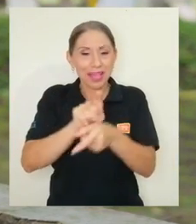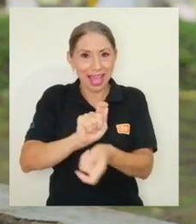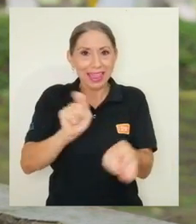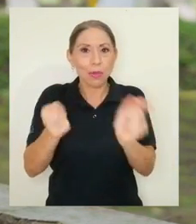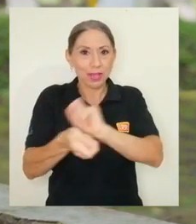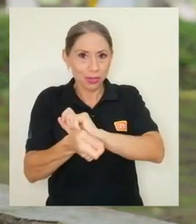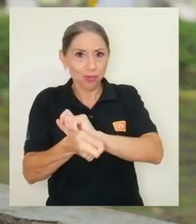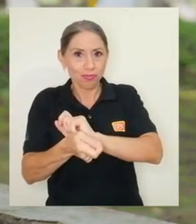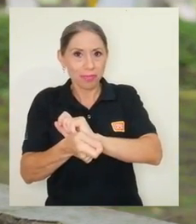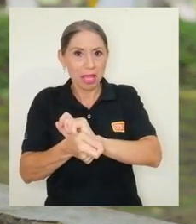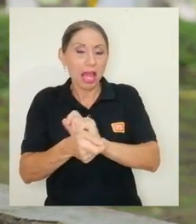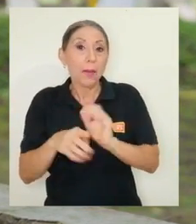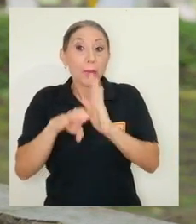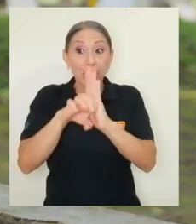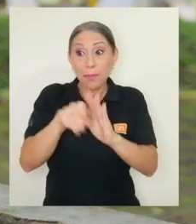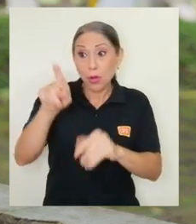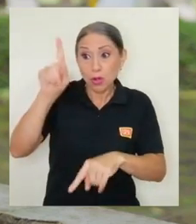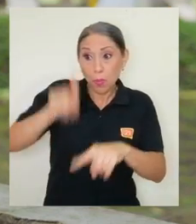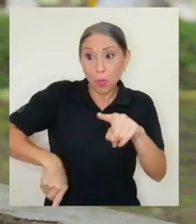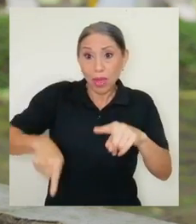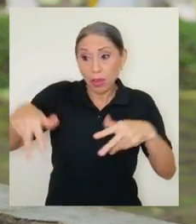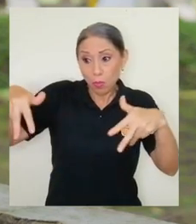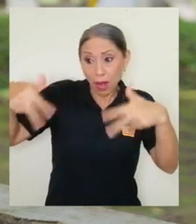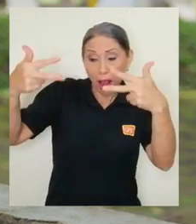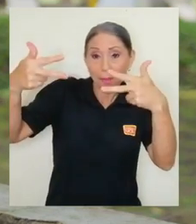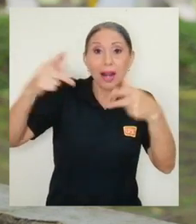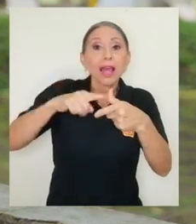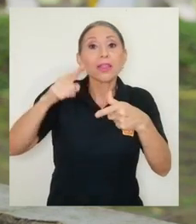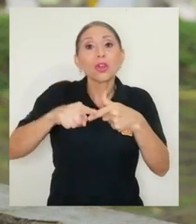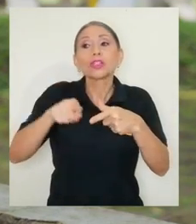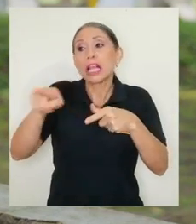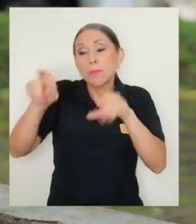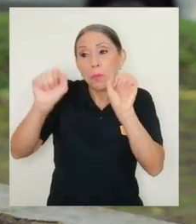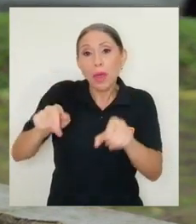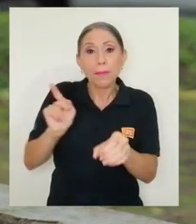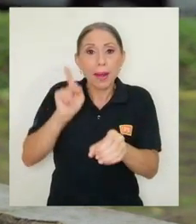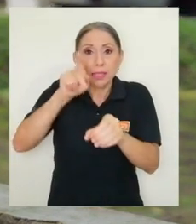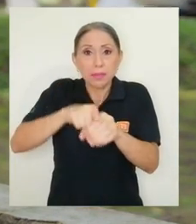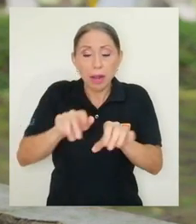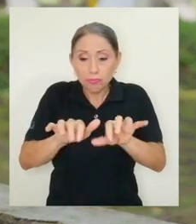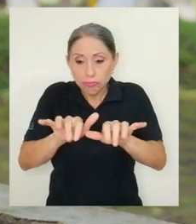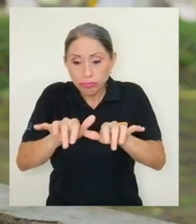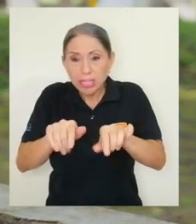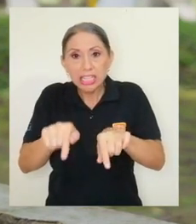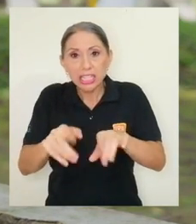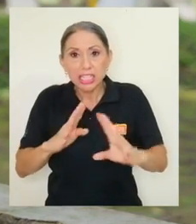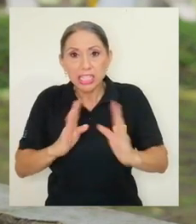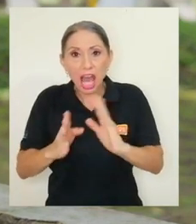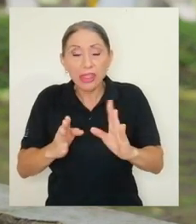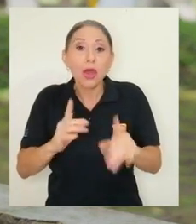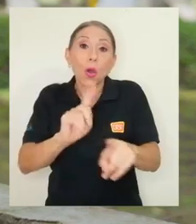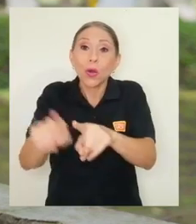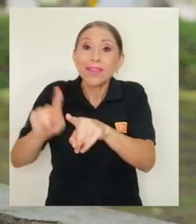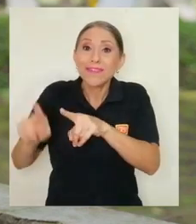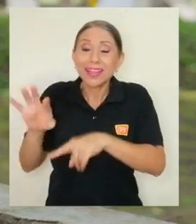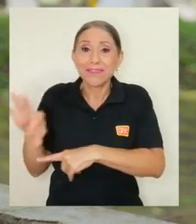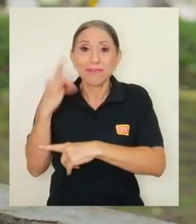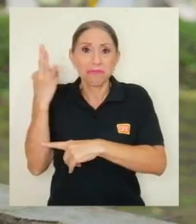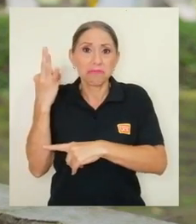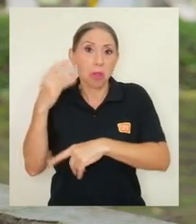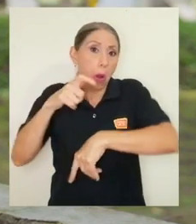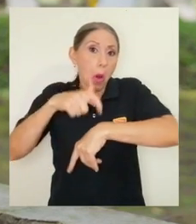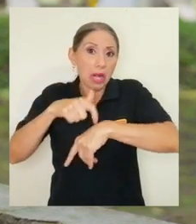considere que participe en el chat, por ejemplo, ¿verdad? O que participe por otros medios en las horas de consulta, si fuera